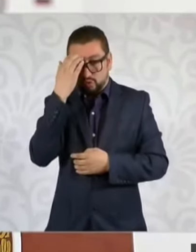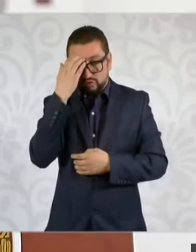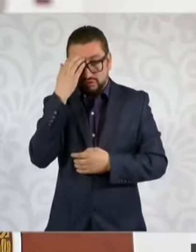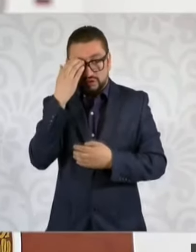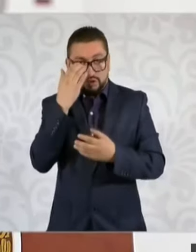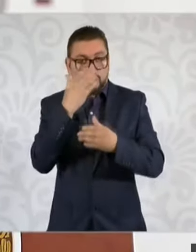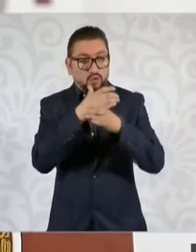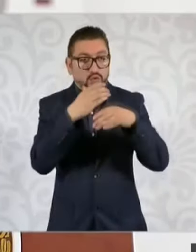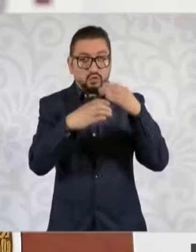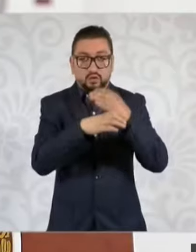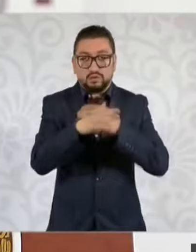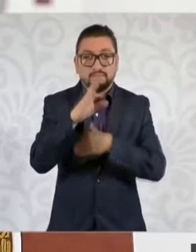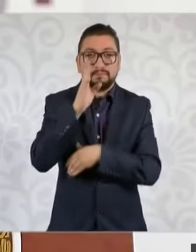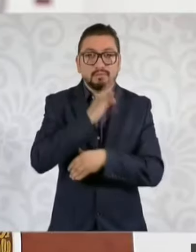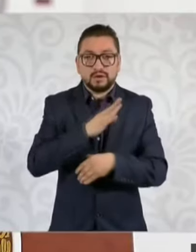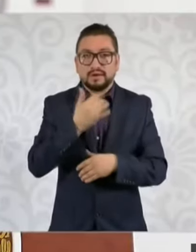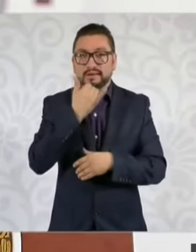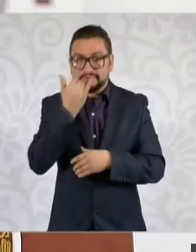cosas que no estuvieron bien.